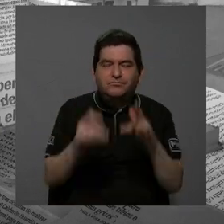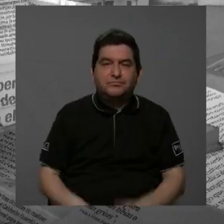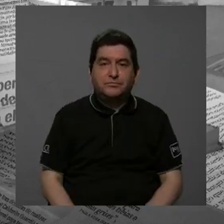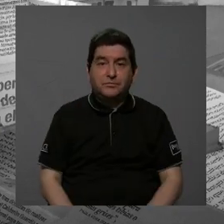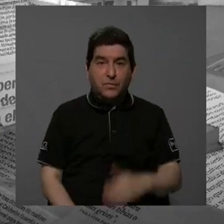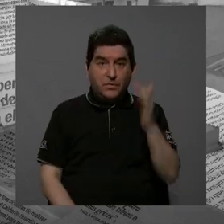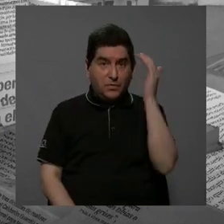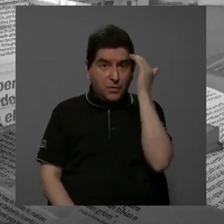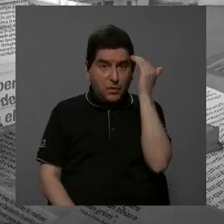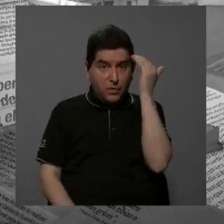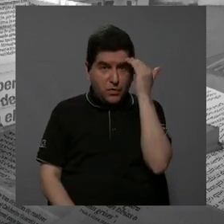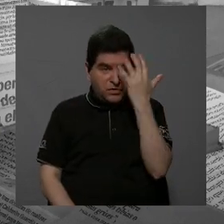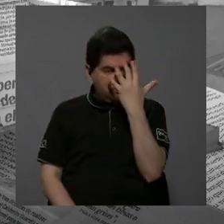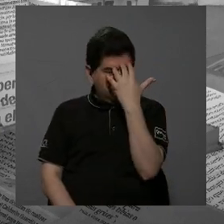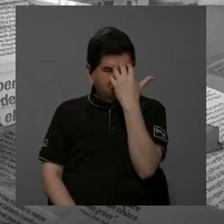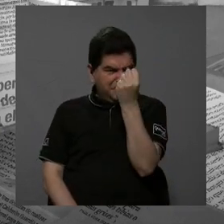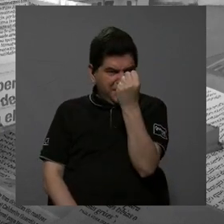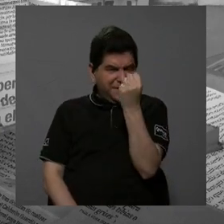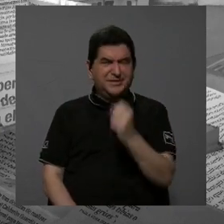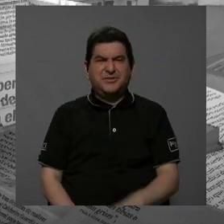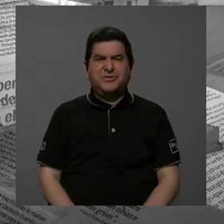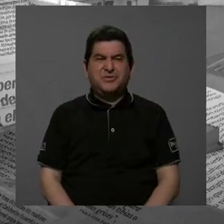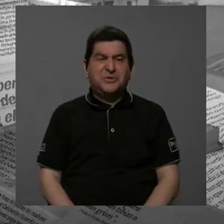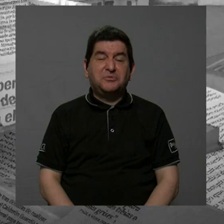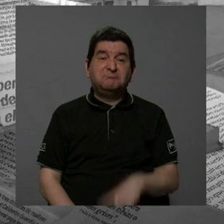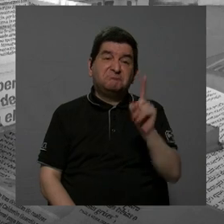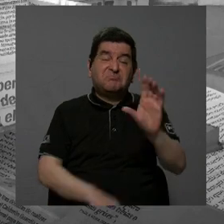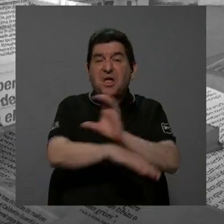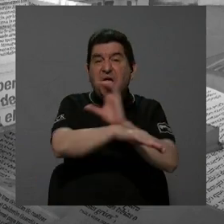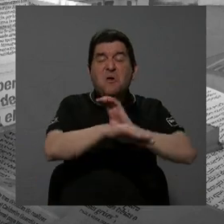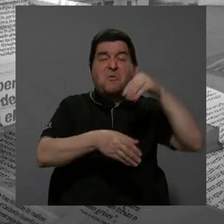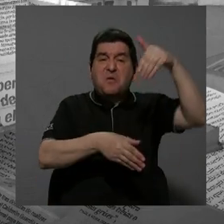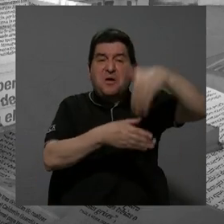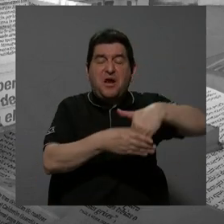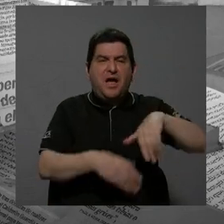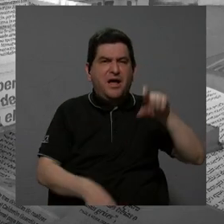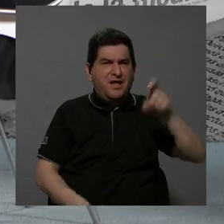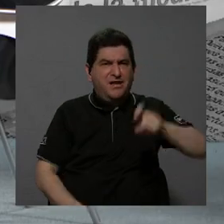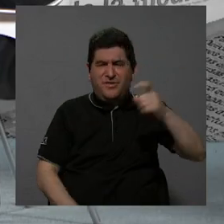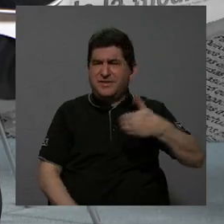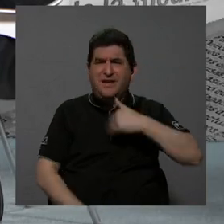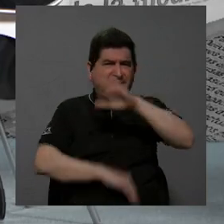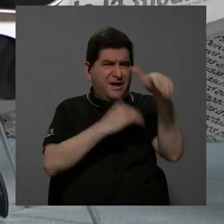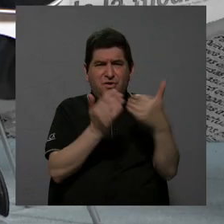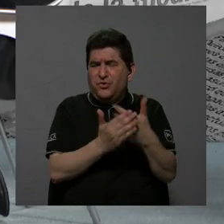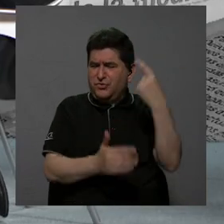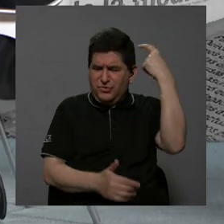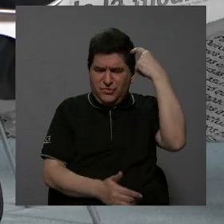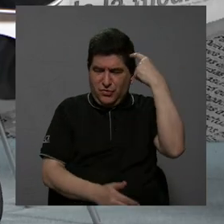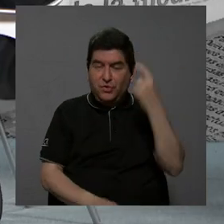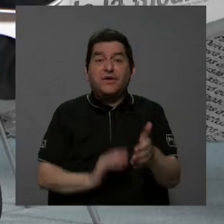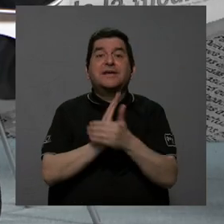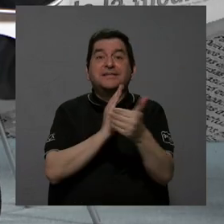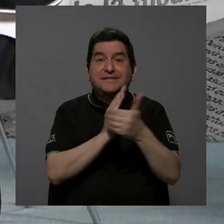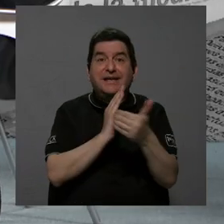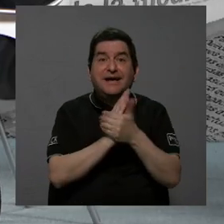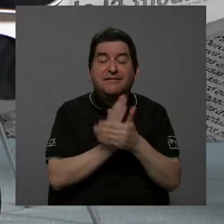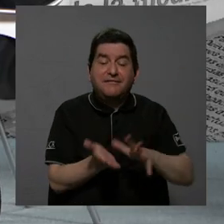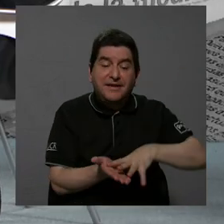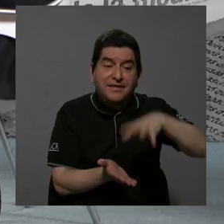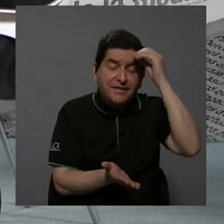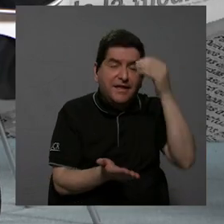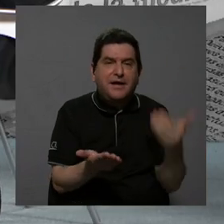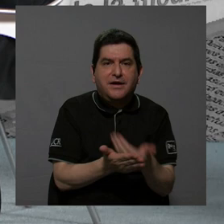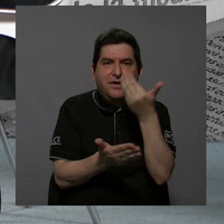conocimiento, digamos, memorístico, pues está ahí en una computadora. No necesariamente tenemos que tenerlo todo en la cabeza, sino la capacidad esa de aprender,